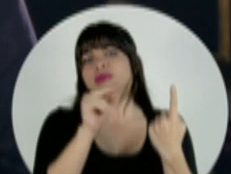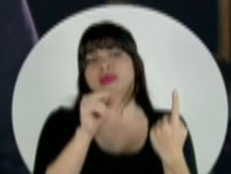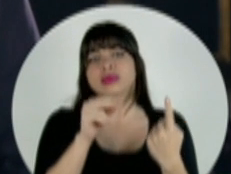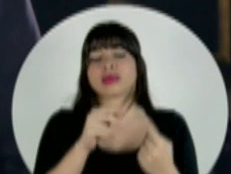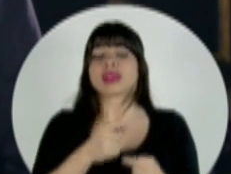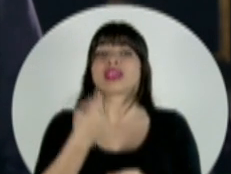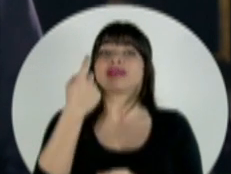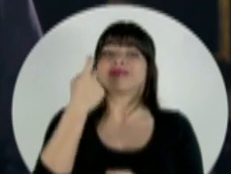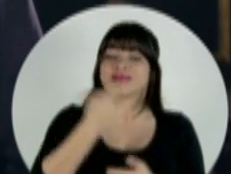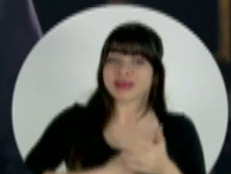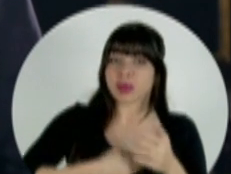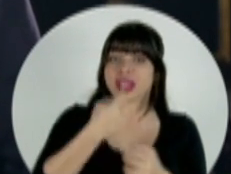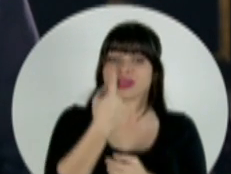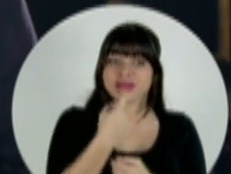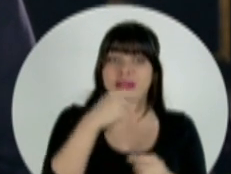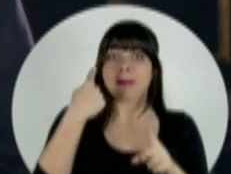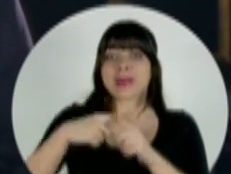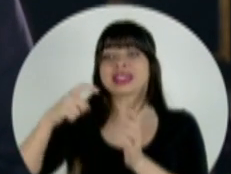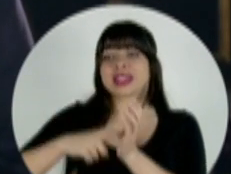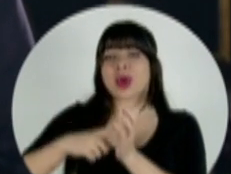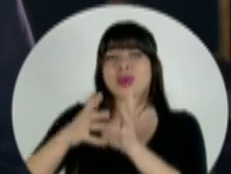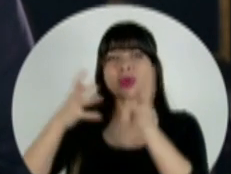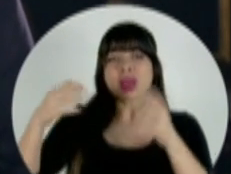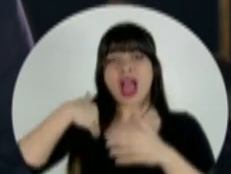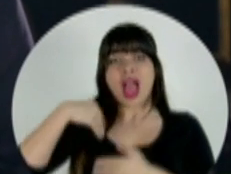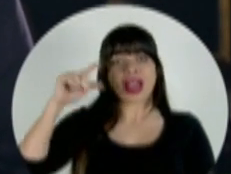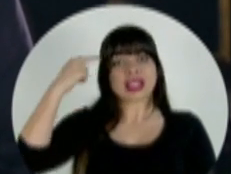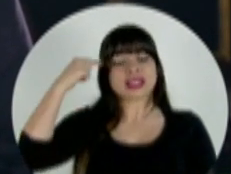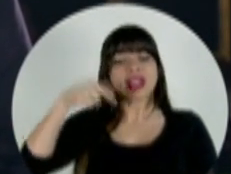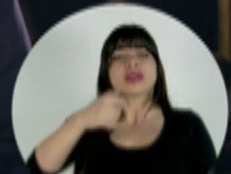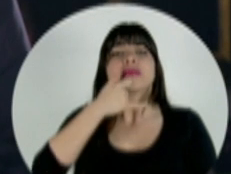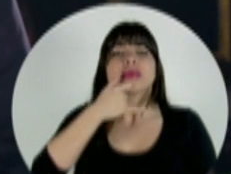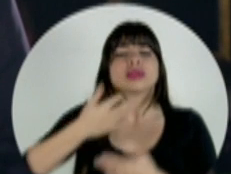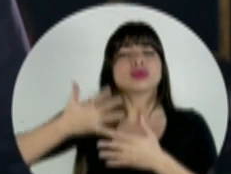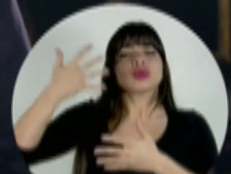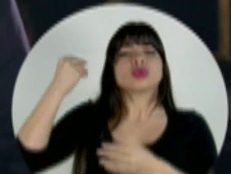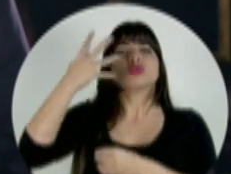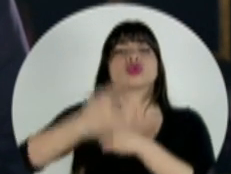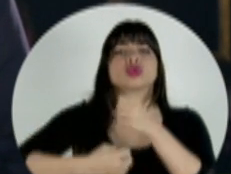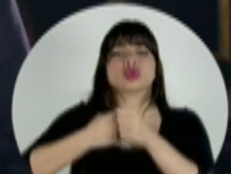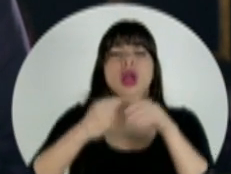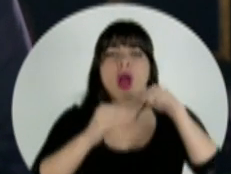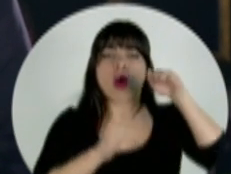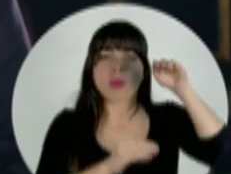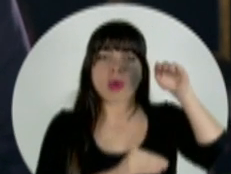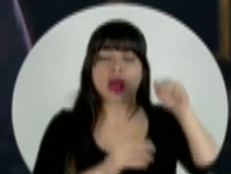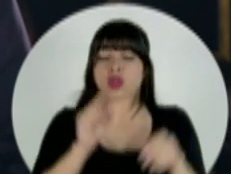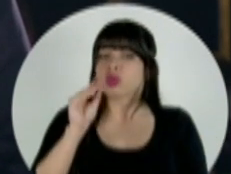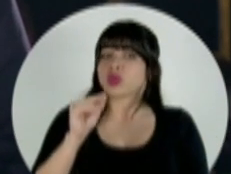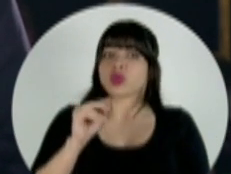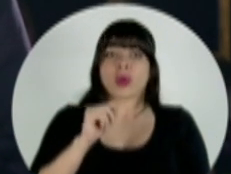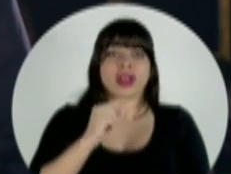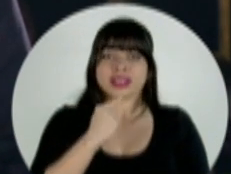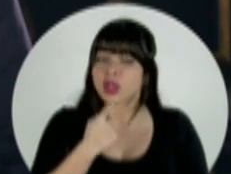El déficit fiscal y el elevado endeudamiento del Estado se acumularon a lo largo de varios años y no es serio ni